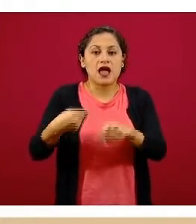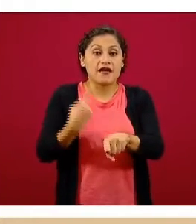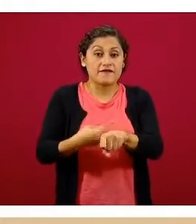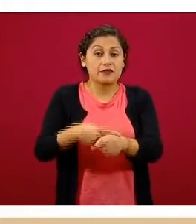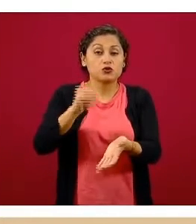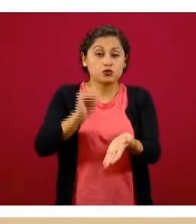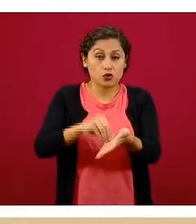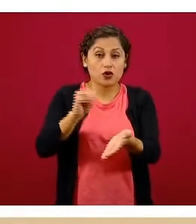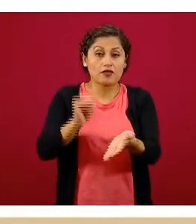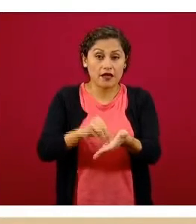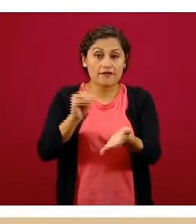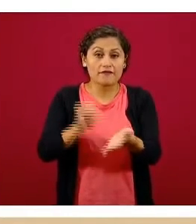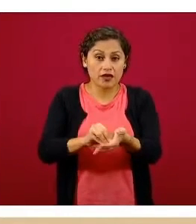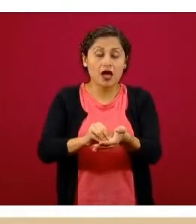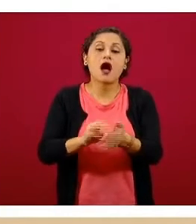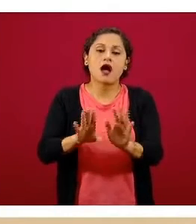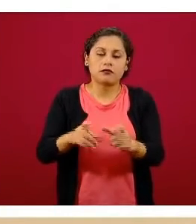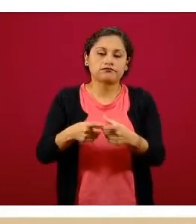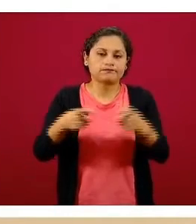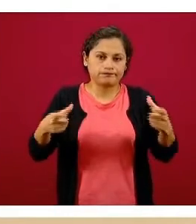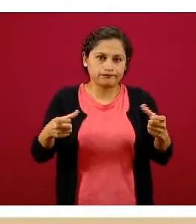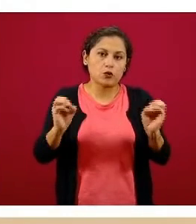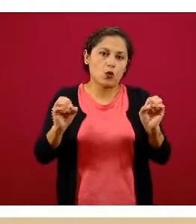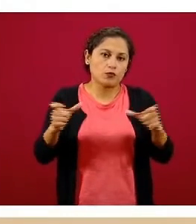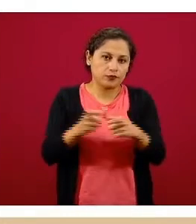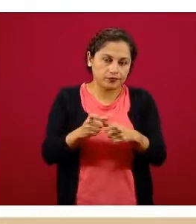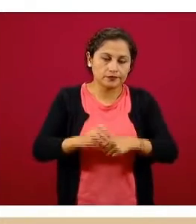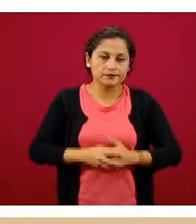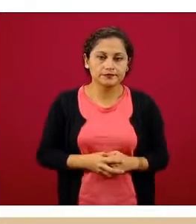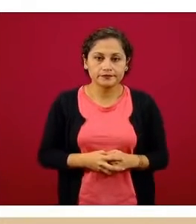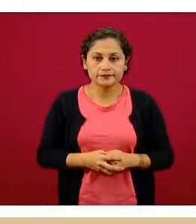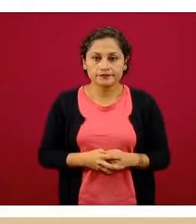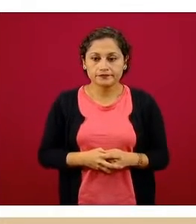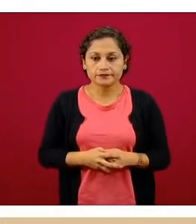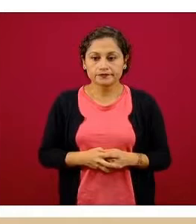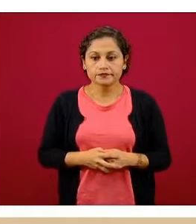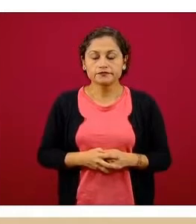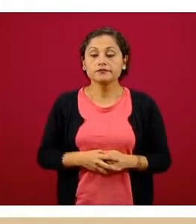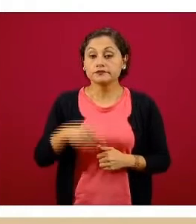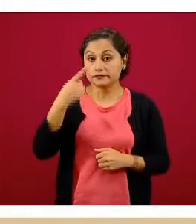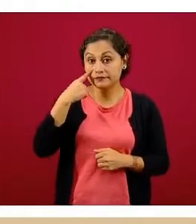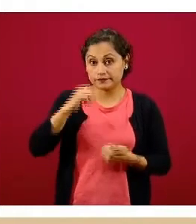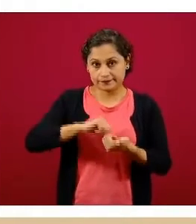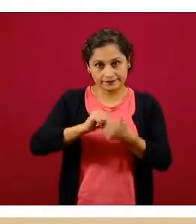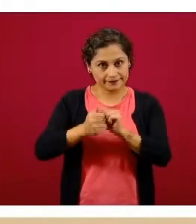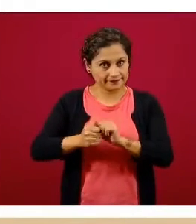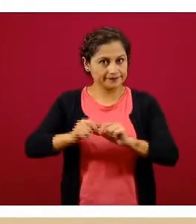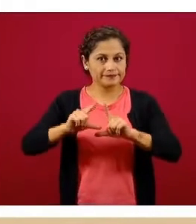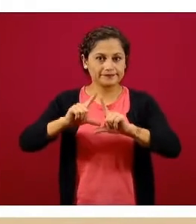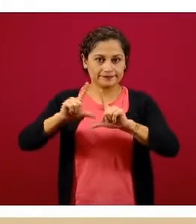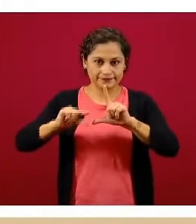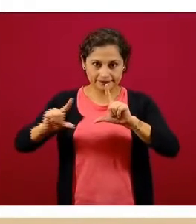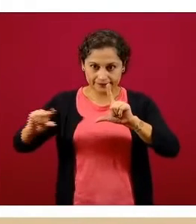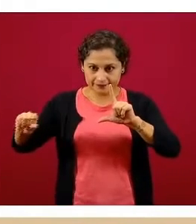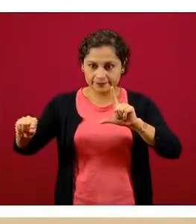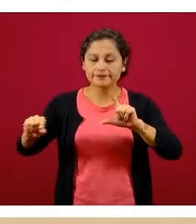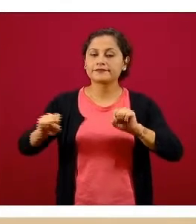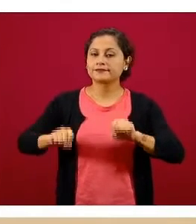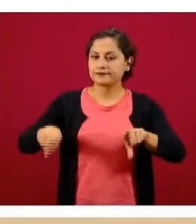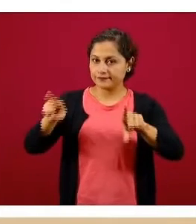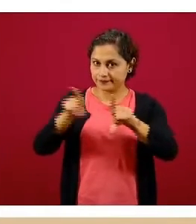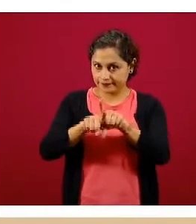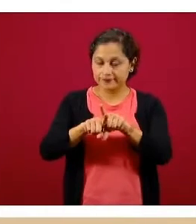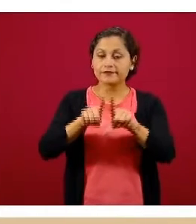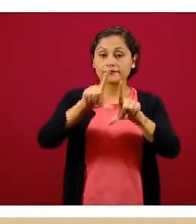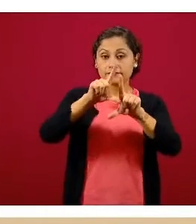activa en México. Si vemos la siguiente diapositiva, en las barras verdes está esta misma información, también